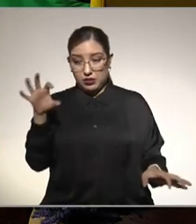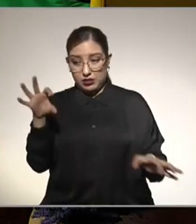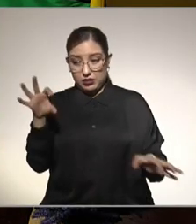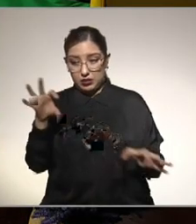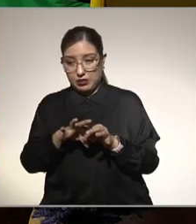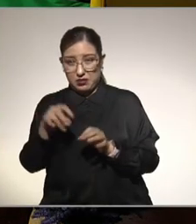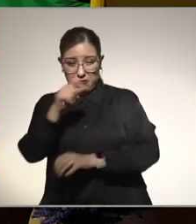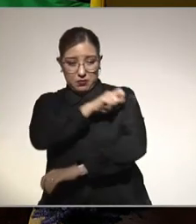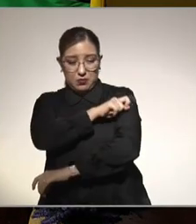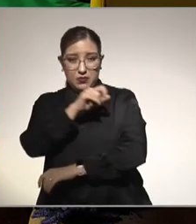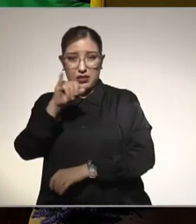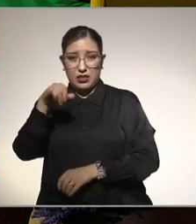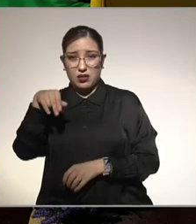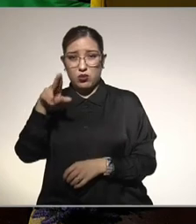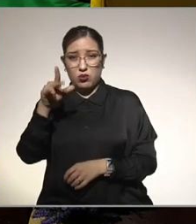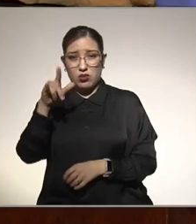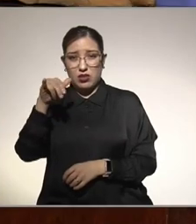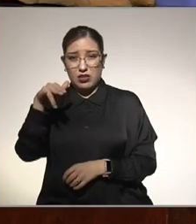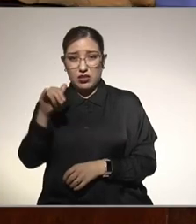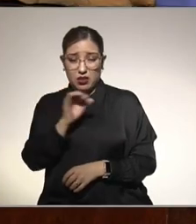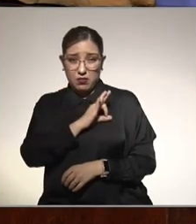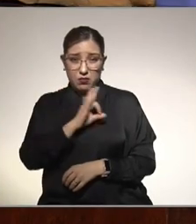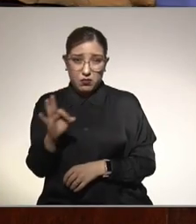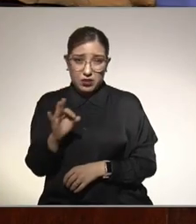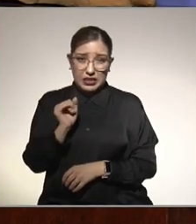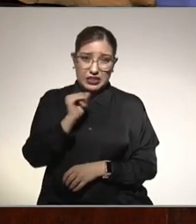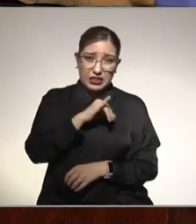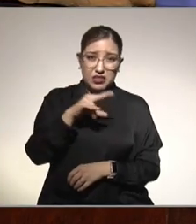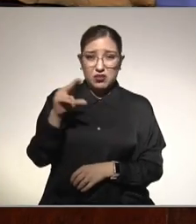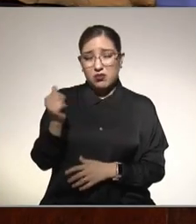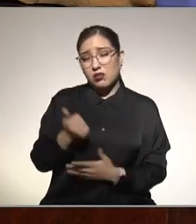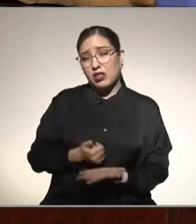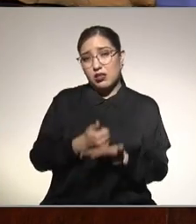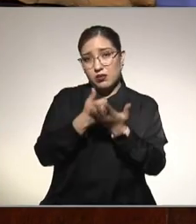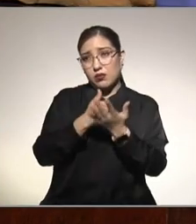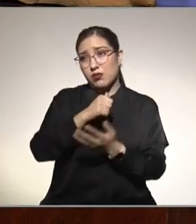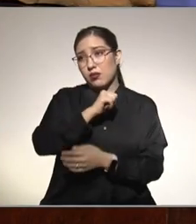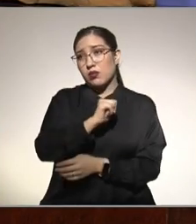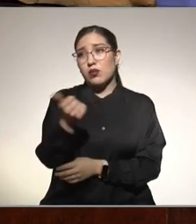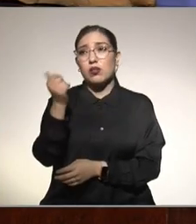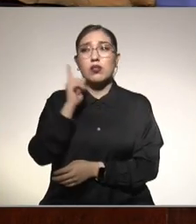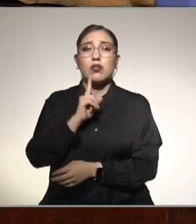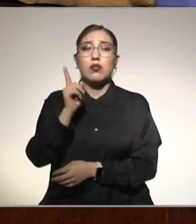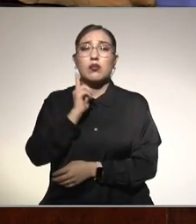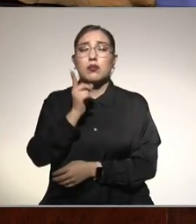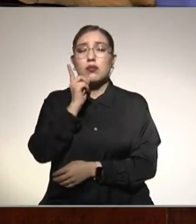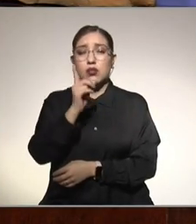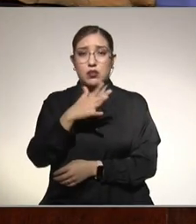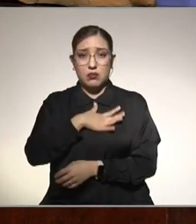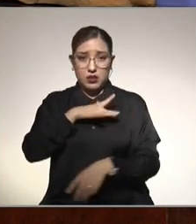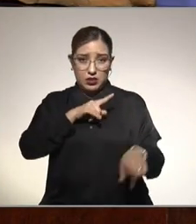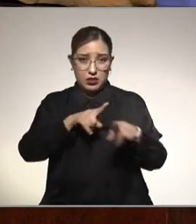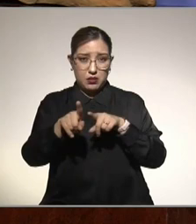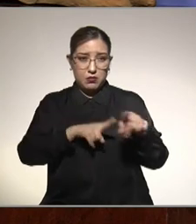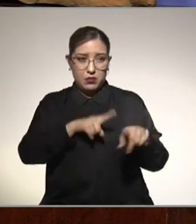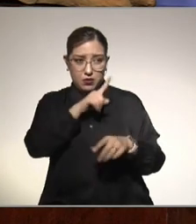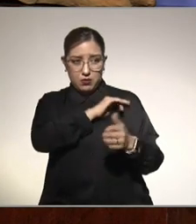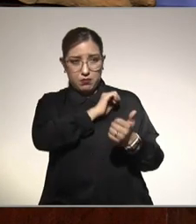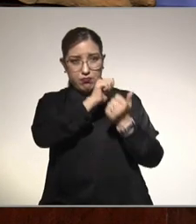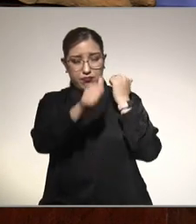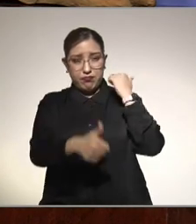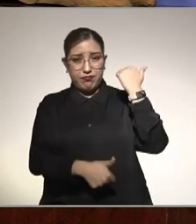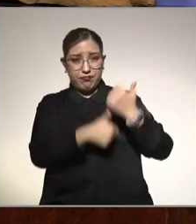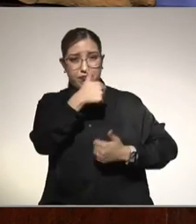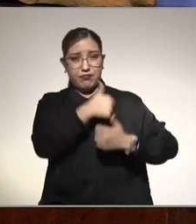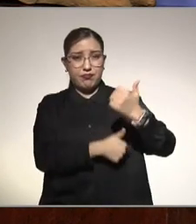pueden lesionar al hígado o volverlo graso Lourdes Reyes dice que su hermano es maratonista y tiene 58 años